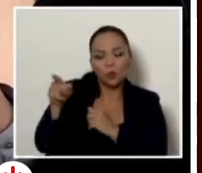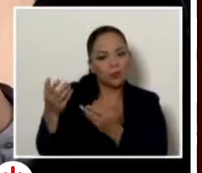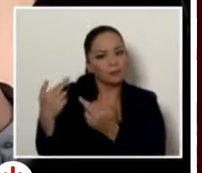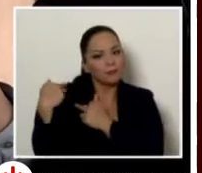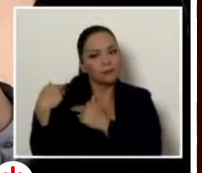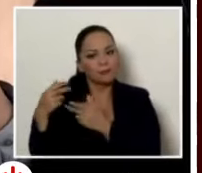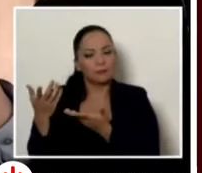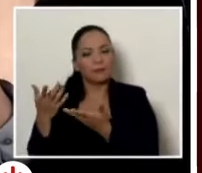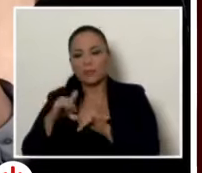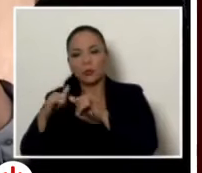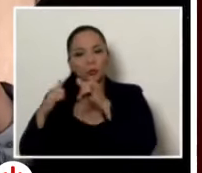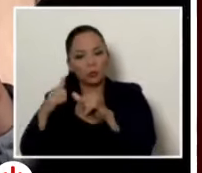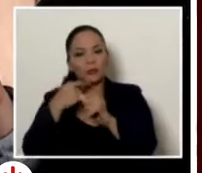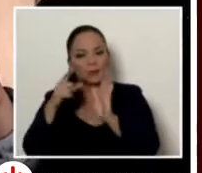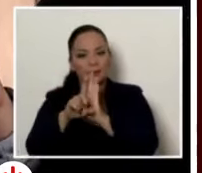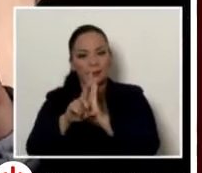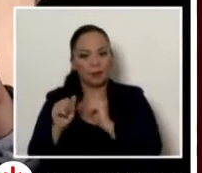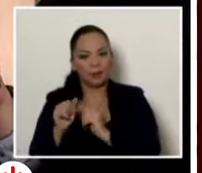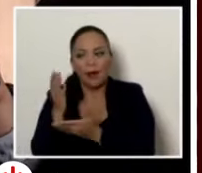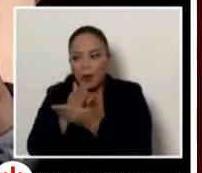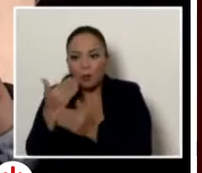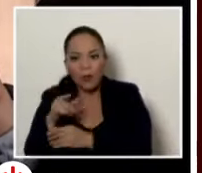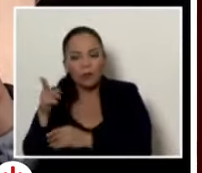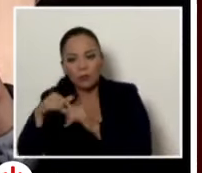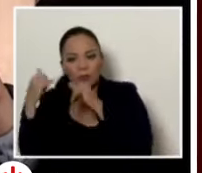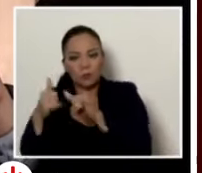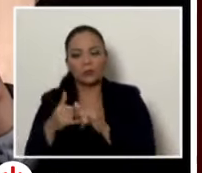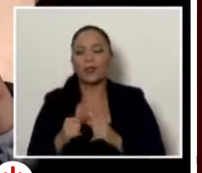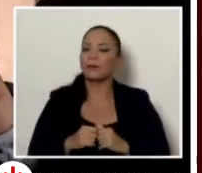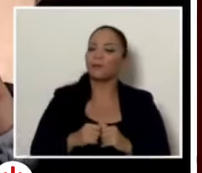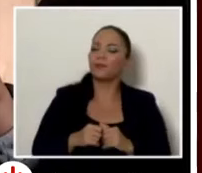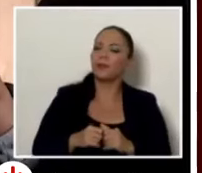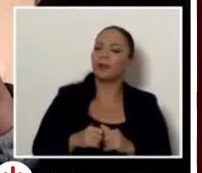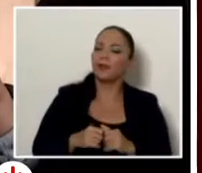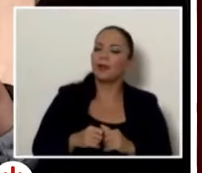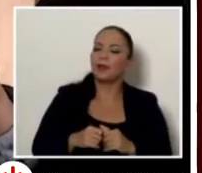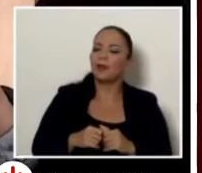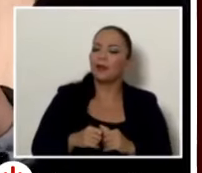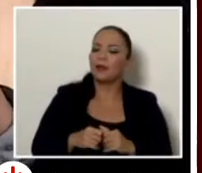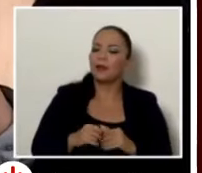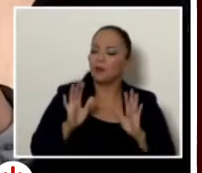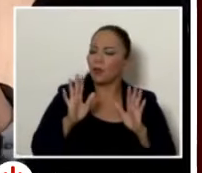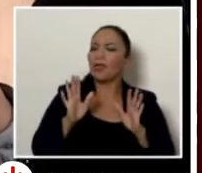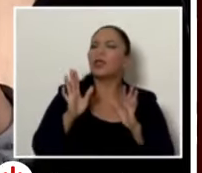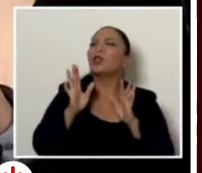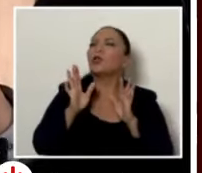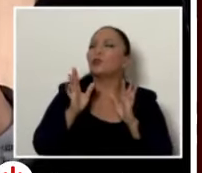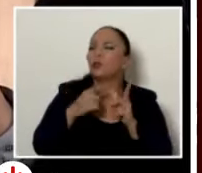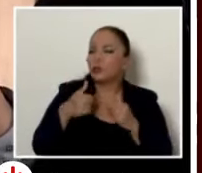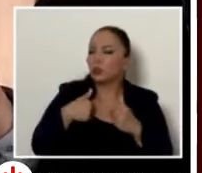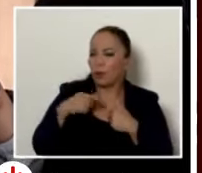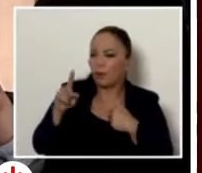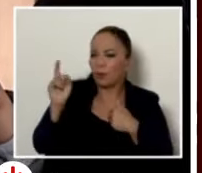efectivamente así lo dice la ley lo que encuentre malo pero quería preguntarle don Rodrigo lo frena en algún